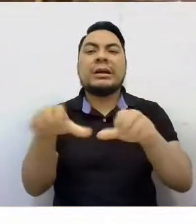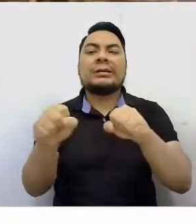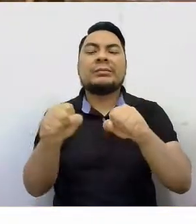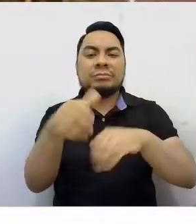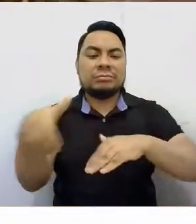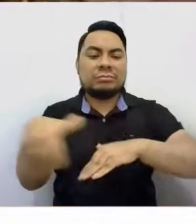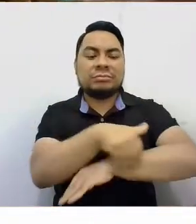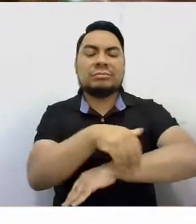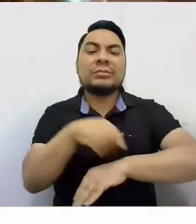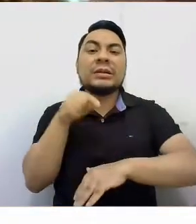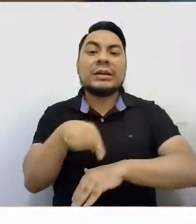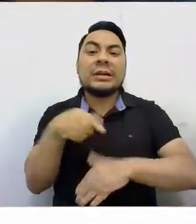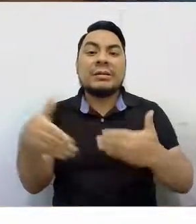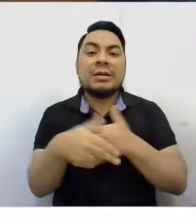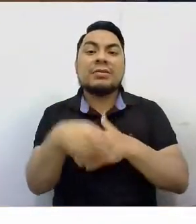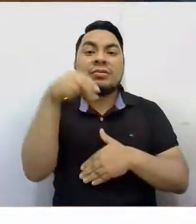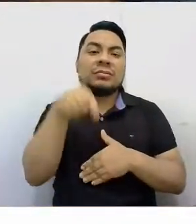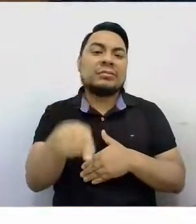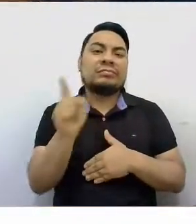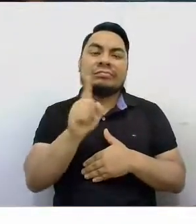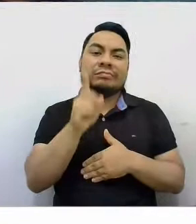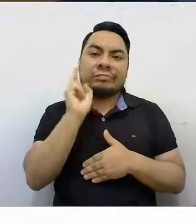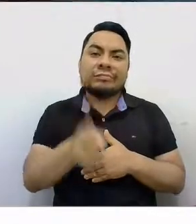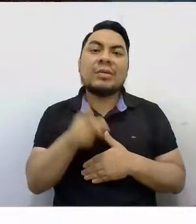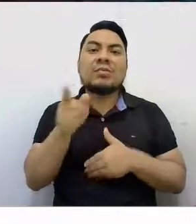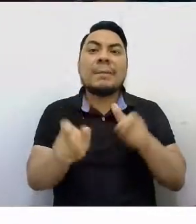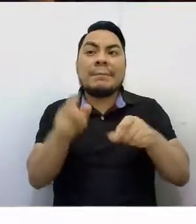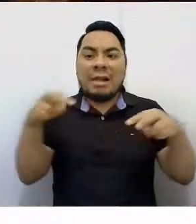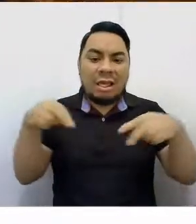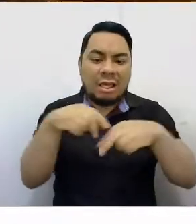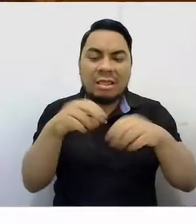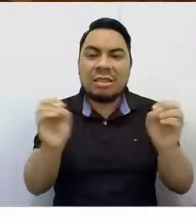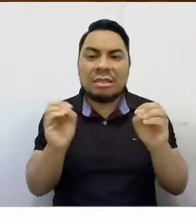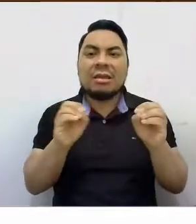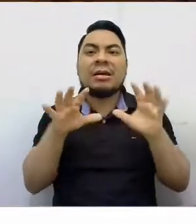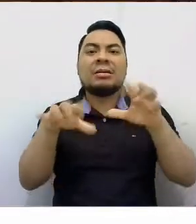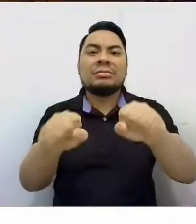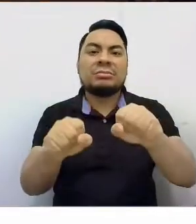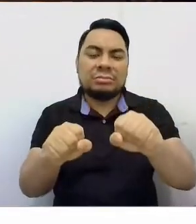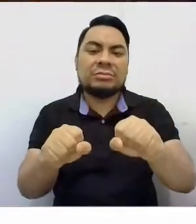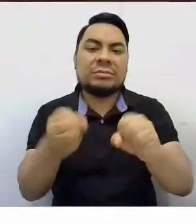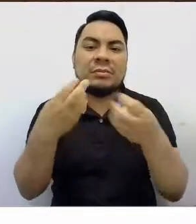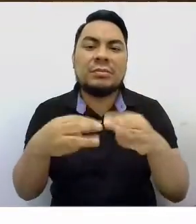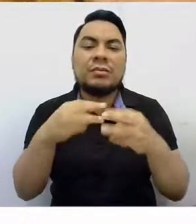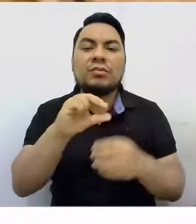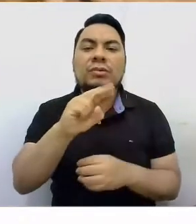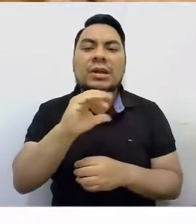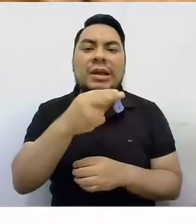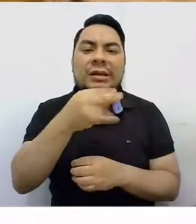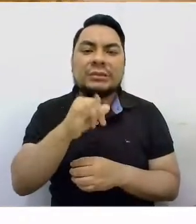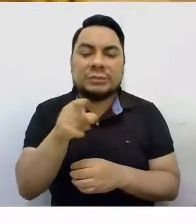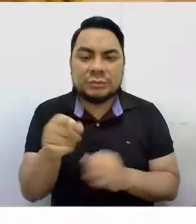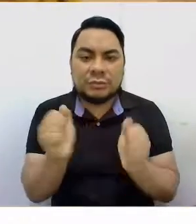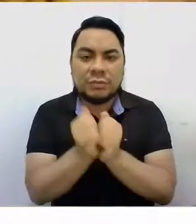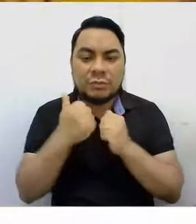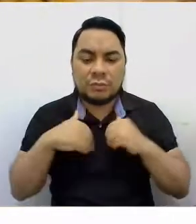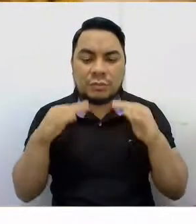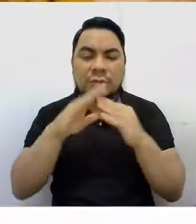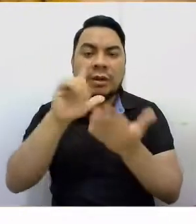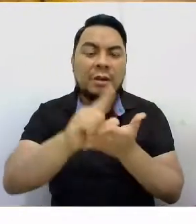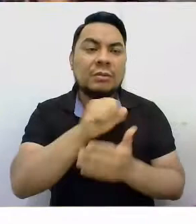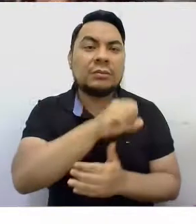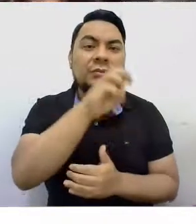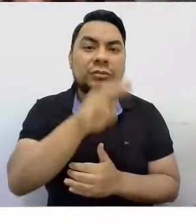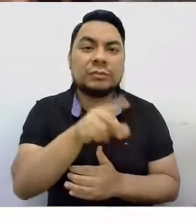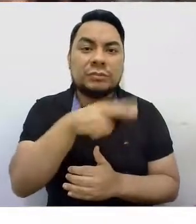la Panamericana Norte, justo frente al Mercado Unicachi. En un operativo conjunto con la Municipalidad de San Martín de Porres,